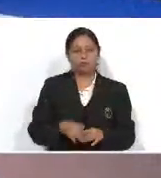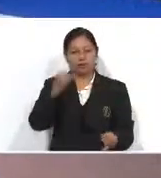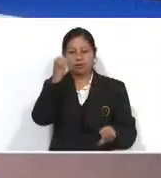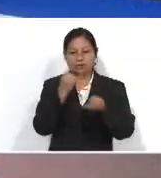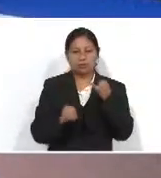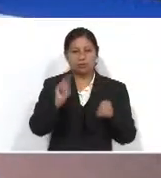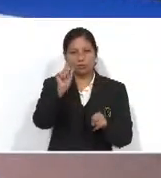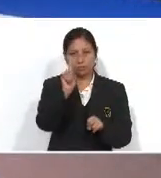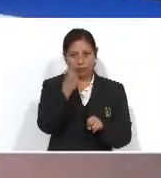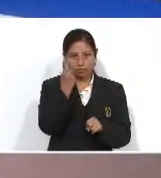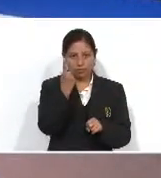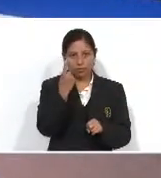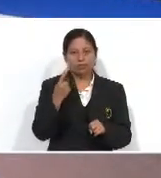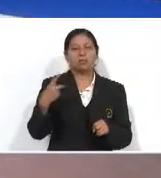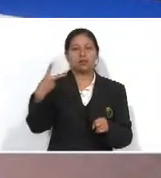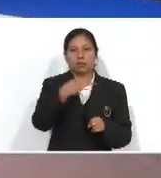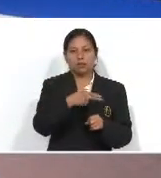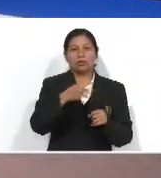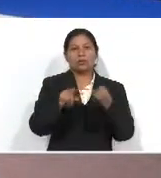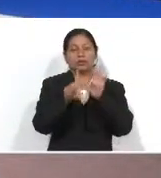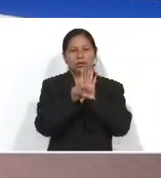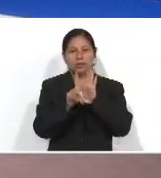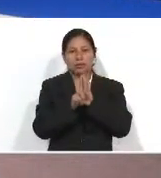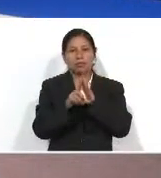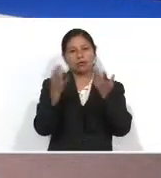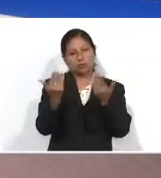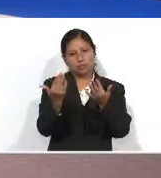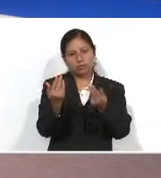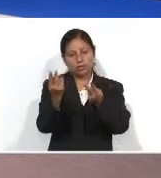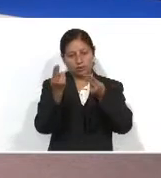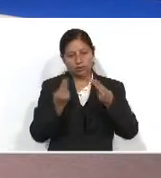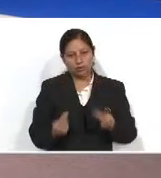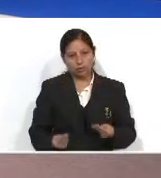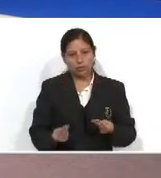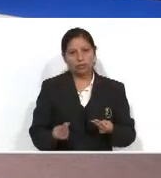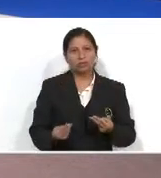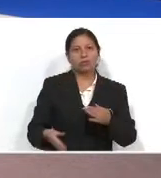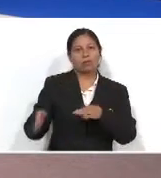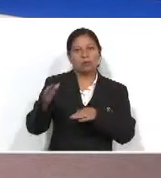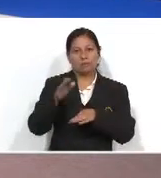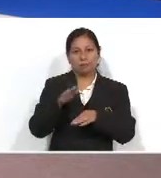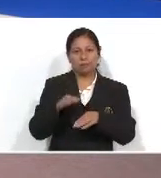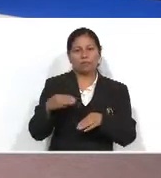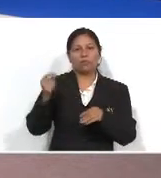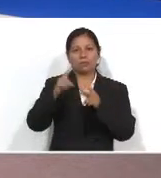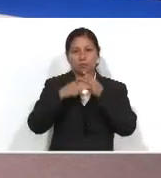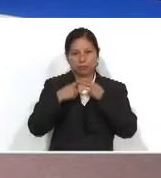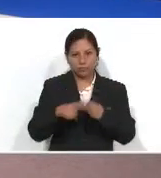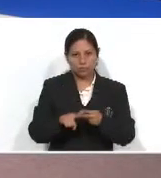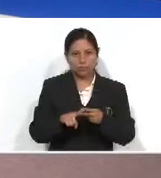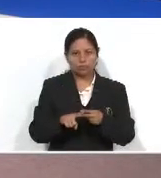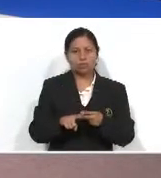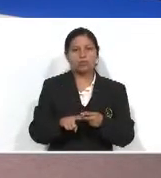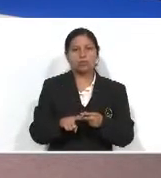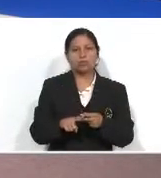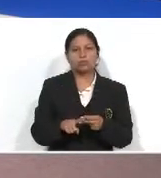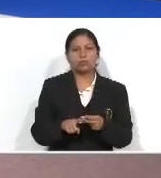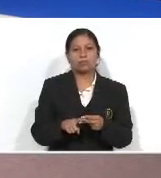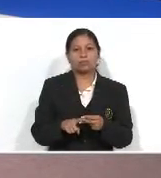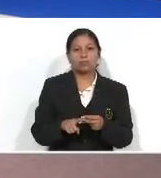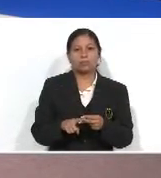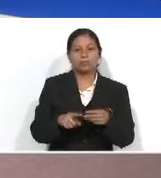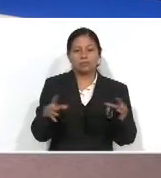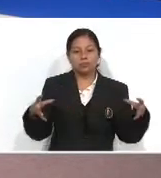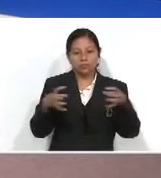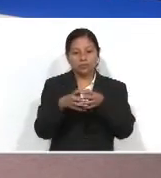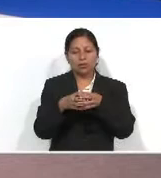Finalizamos nuestro primer bloque de noticias acá en Espacio Legislativo. Quédese con nosotros porque cuando regresemos, inician y por supuesto las, en este